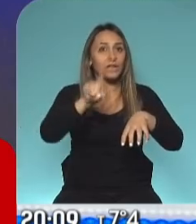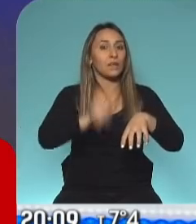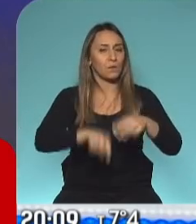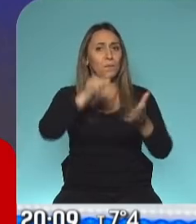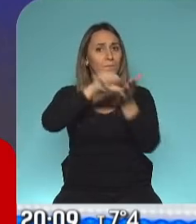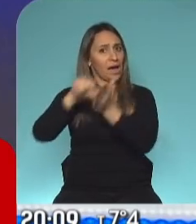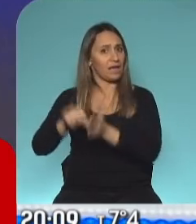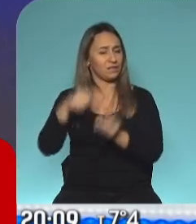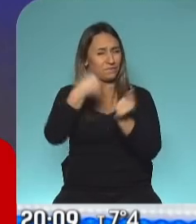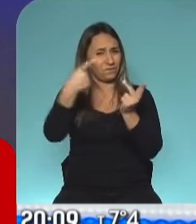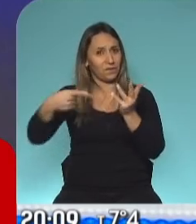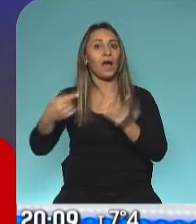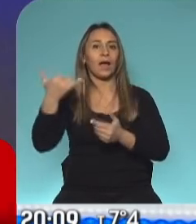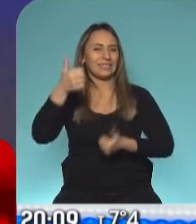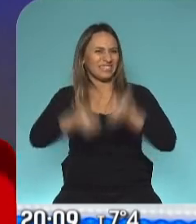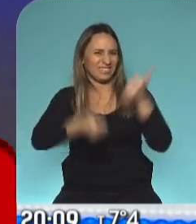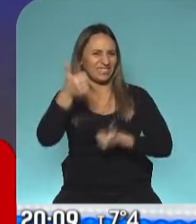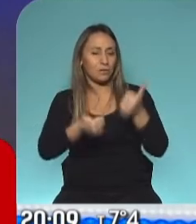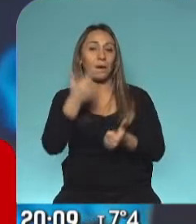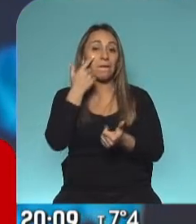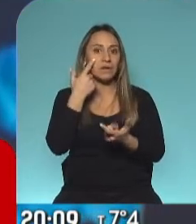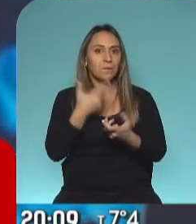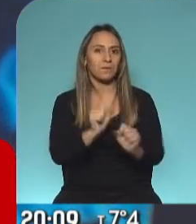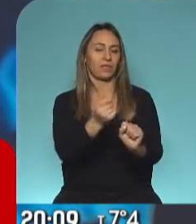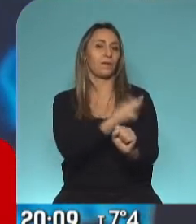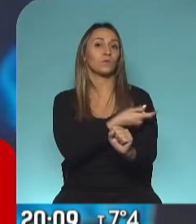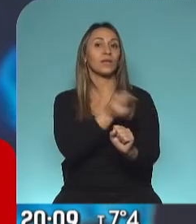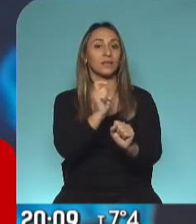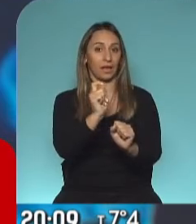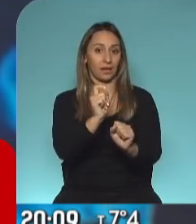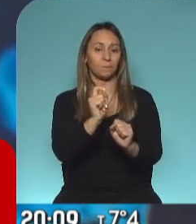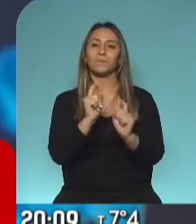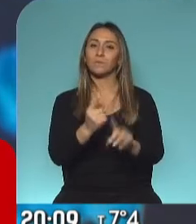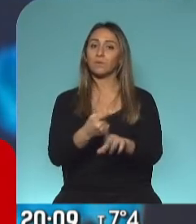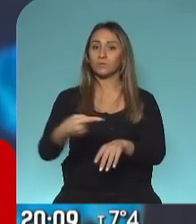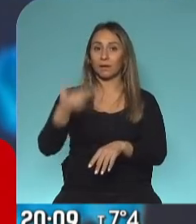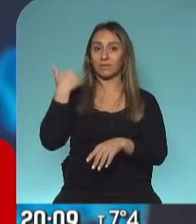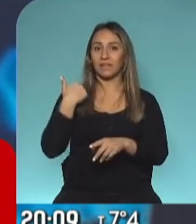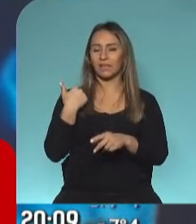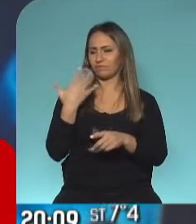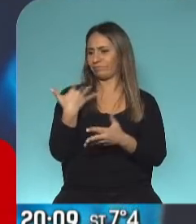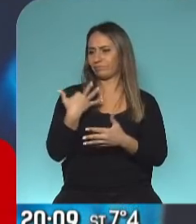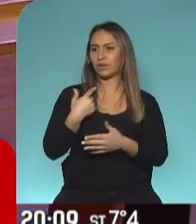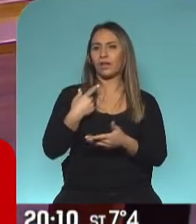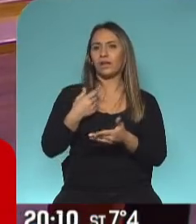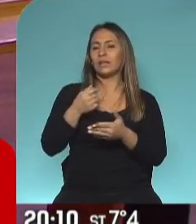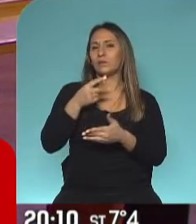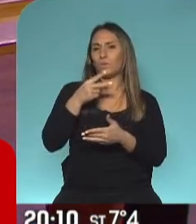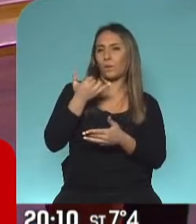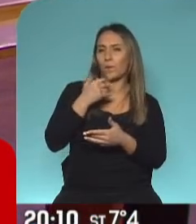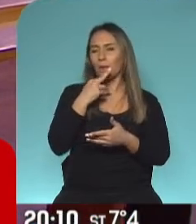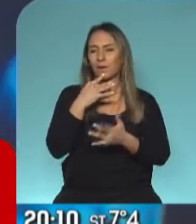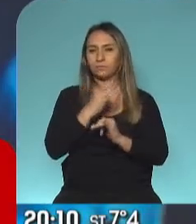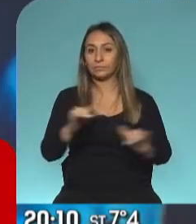países por generar la vacuna. Ya seguiremos hablando de las vacunas. Por supuesto lo decíamos la semana pasada, a fines de la semana pasada, que en Argentina van a comenzar a